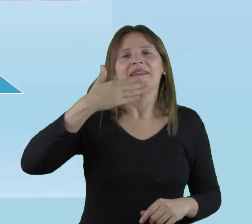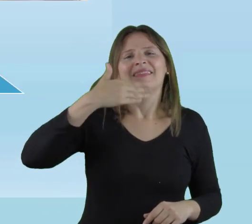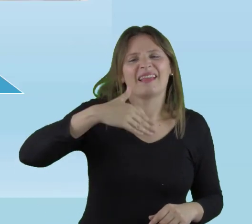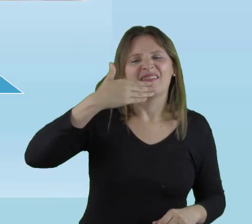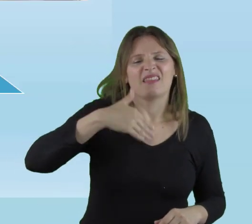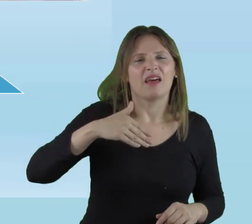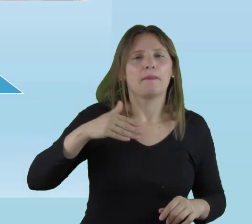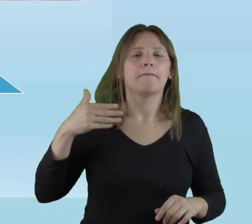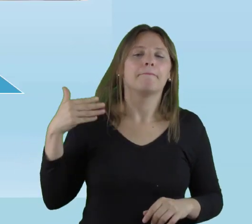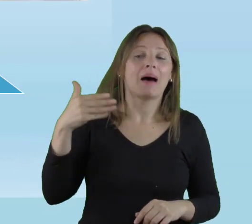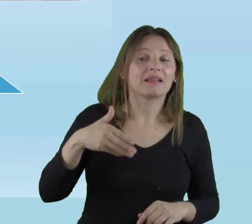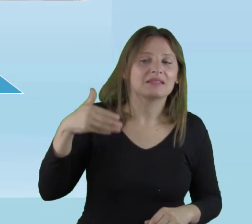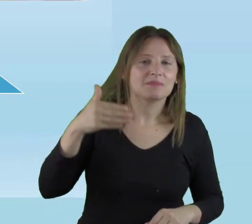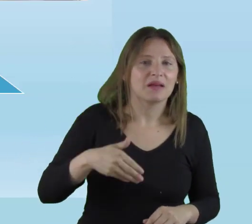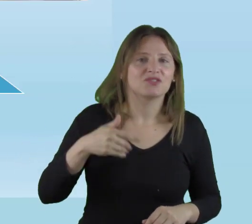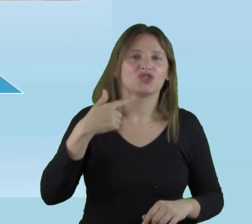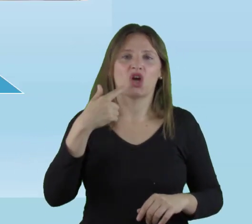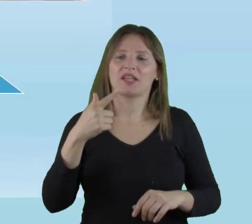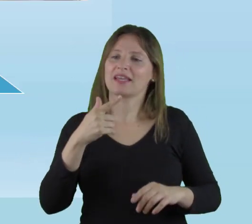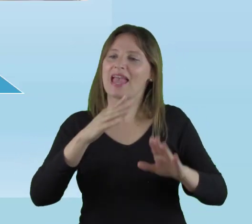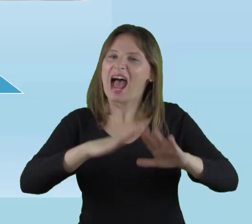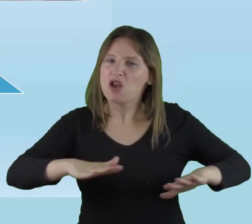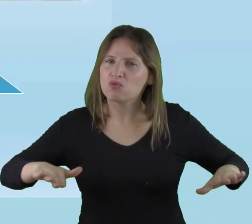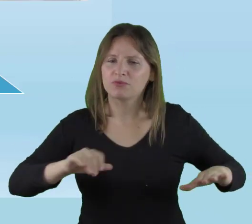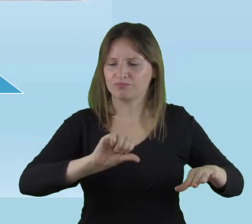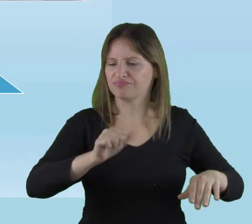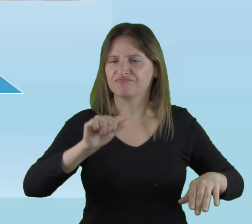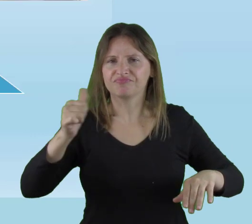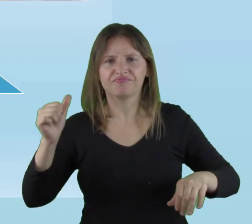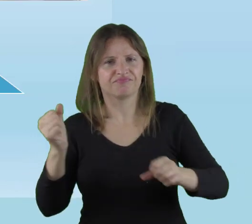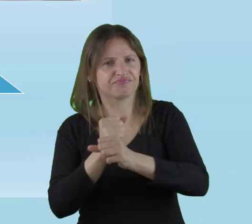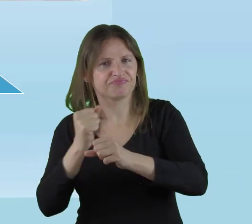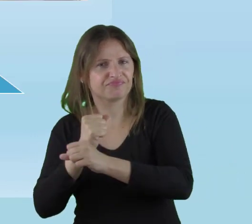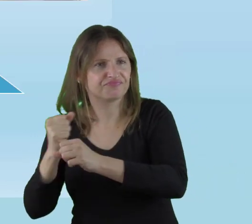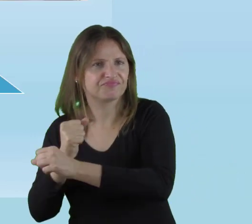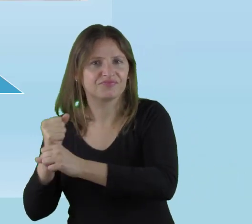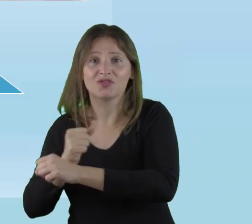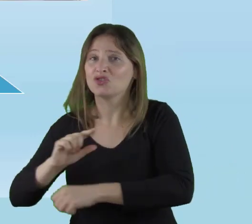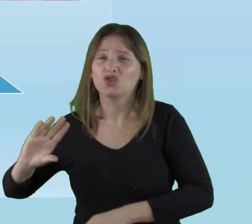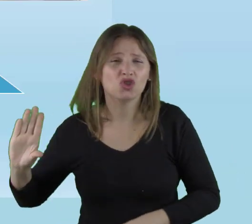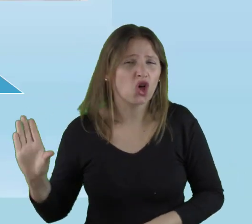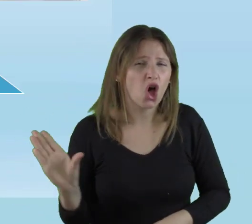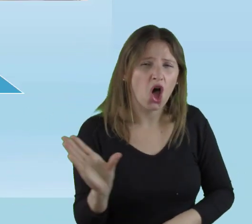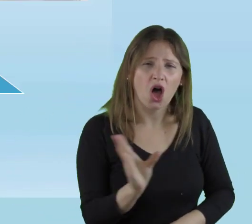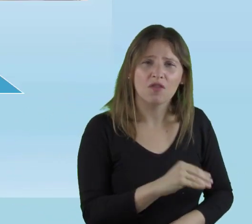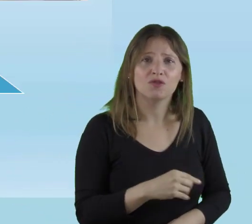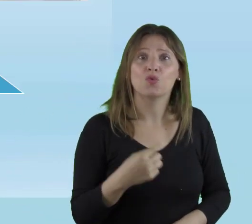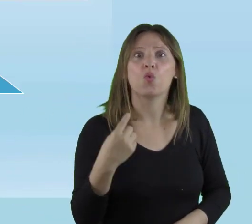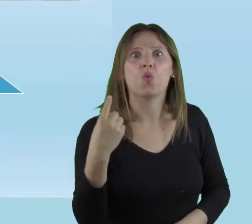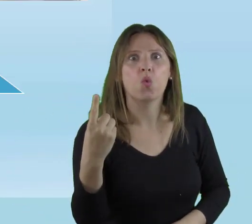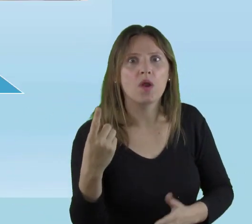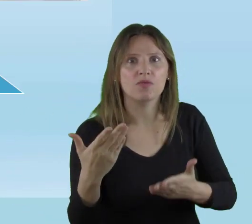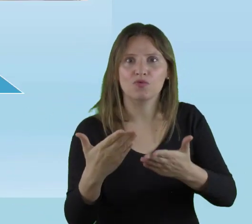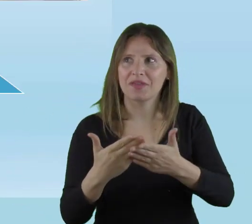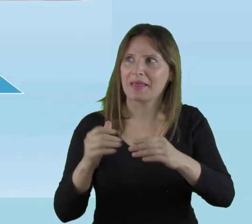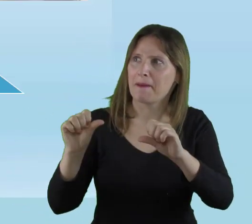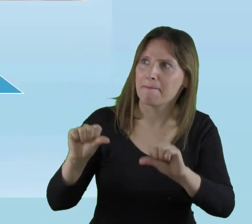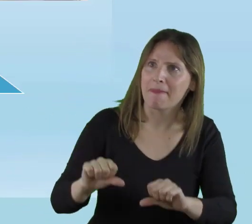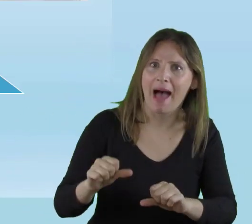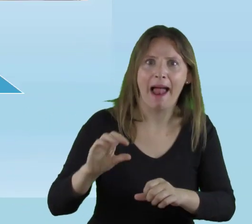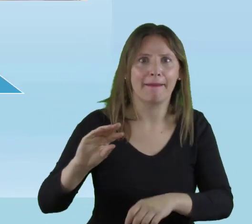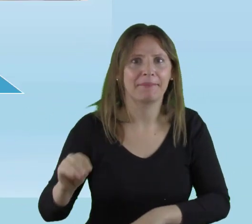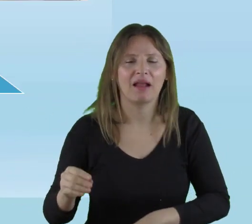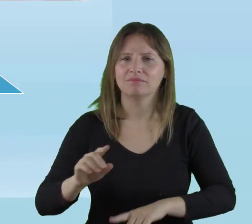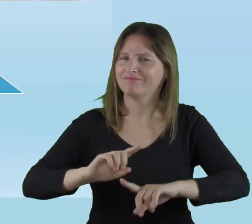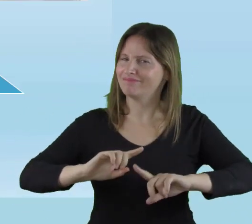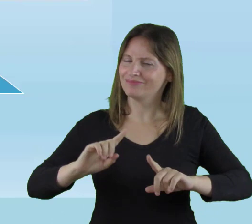en cuenta la participación y el éxito de todos los estudiantes. Ningún estudiante puede quedarse fuera